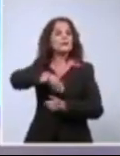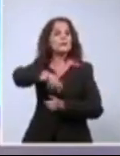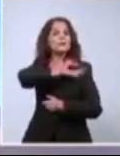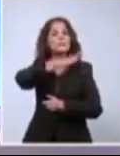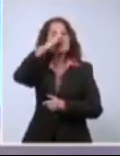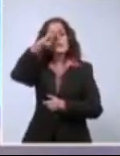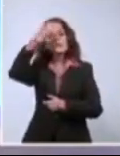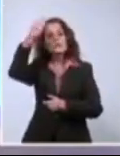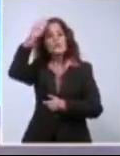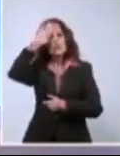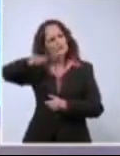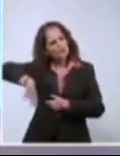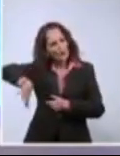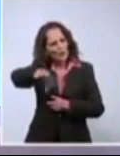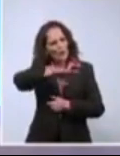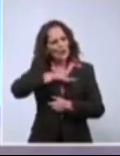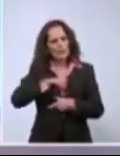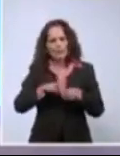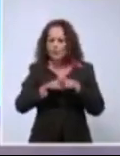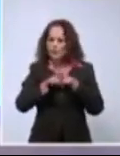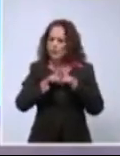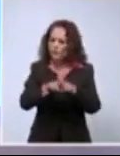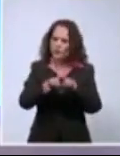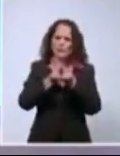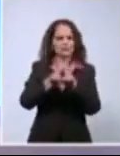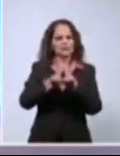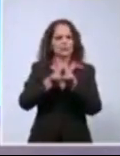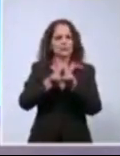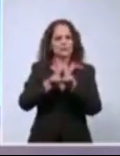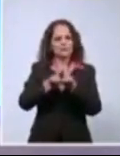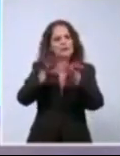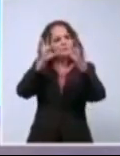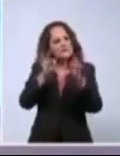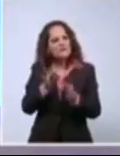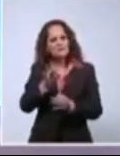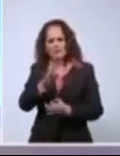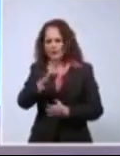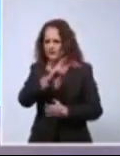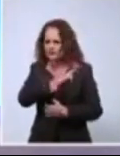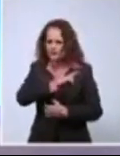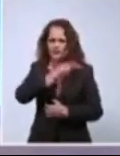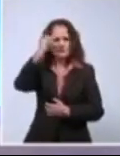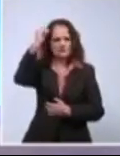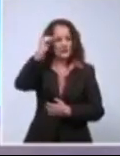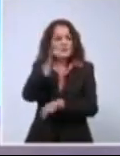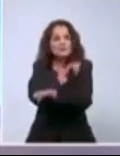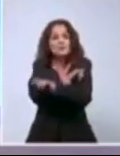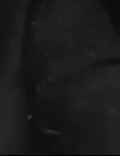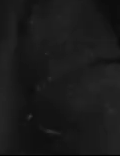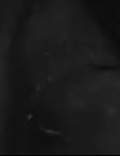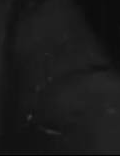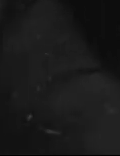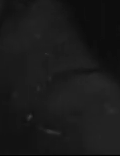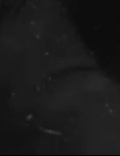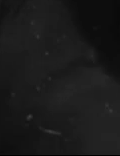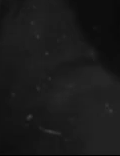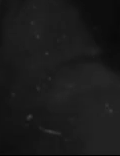razón y con la verdad del lado de la mayoría, seguiremos contando y seguiremos buscando su reflexión.